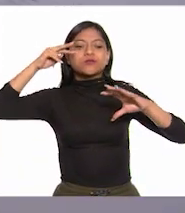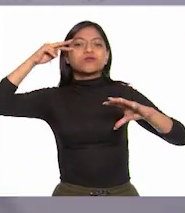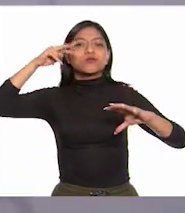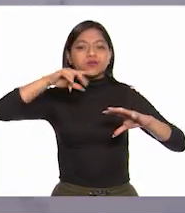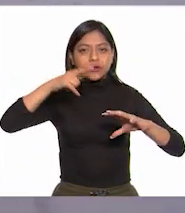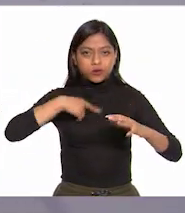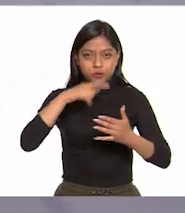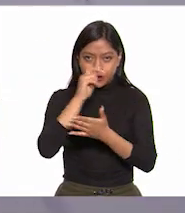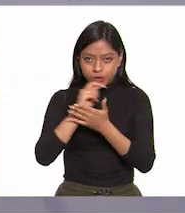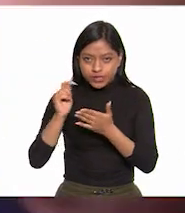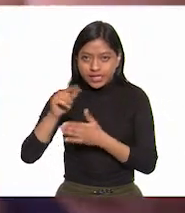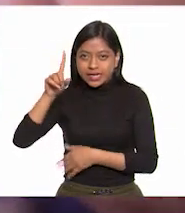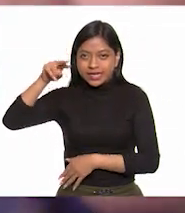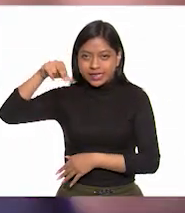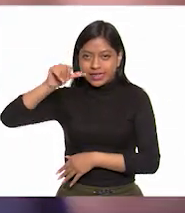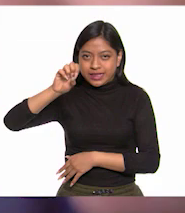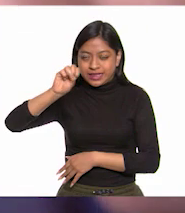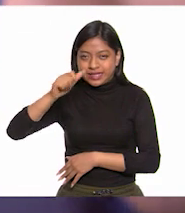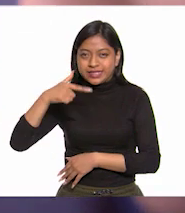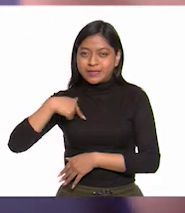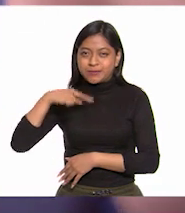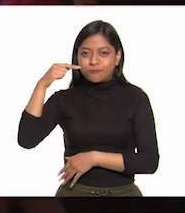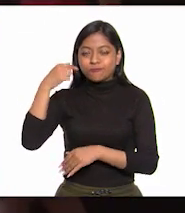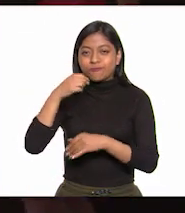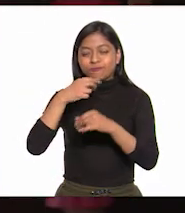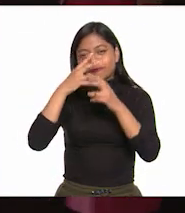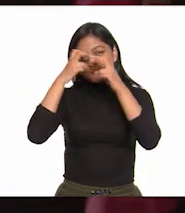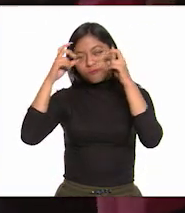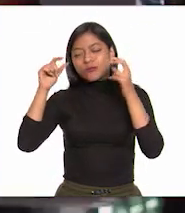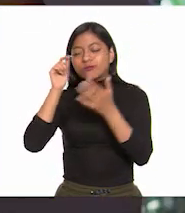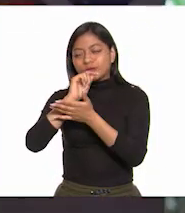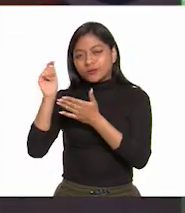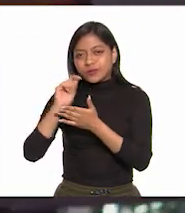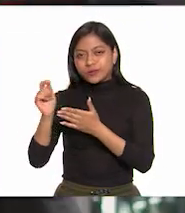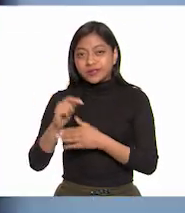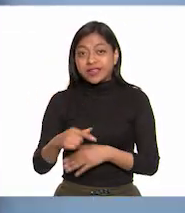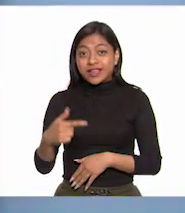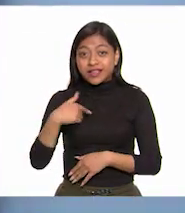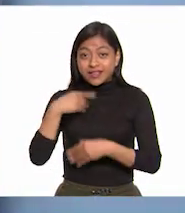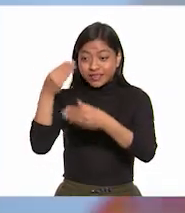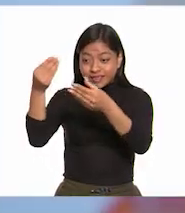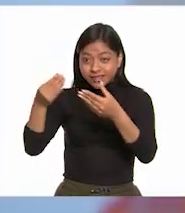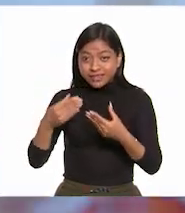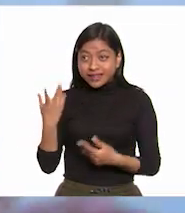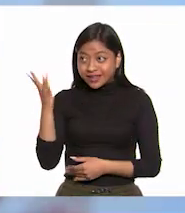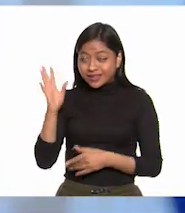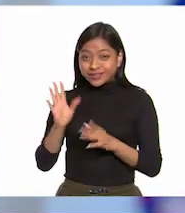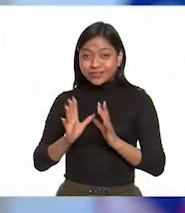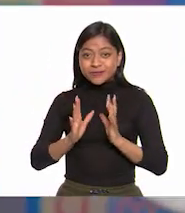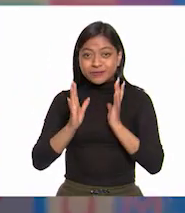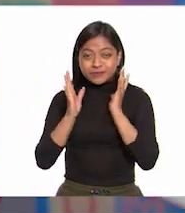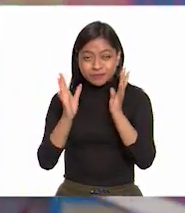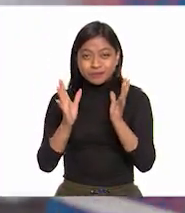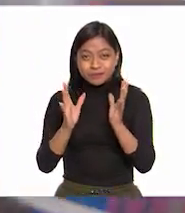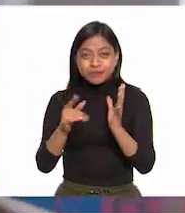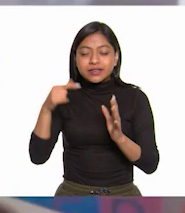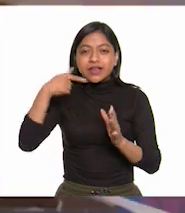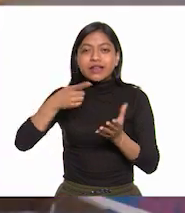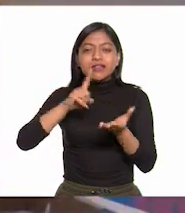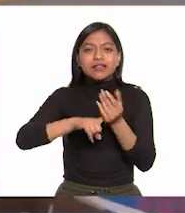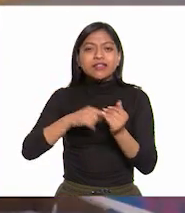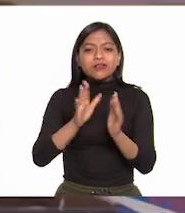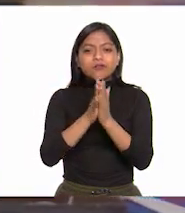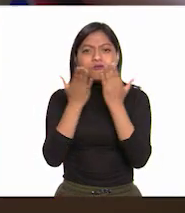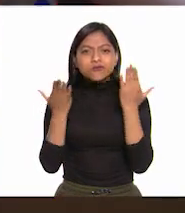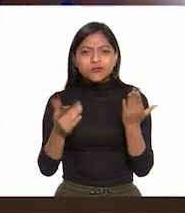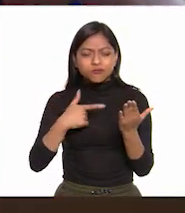escribirle una carta a la NASA para contarles mi sueño. Para mi sorpresa y la de mi familia, tiempo después llegó una caja llena de libros